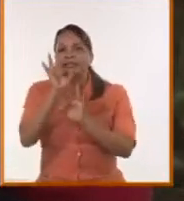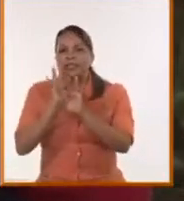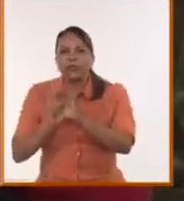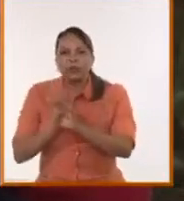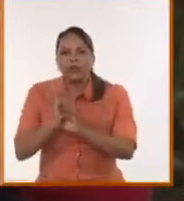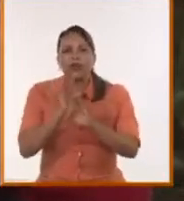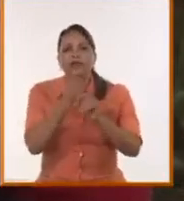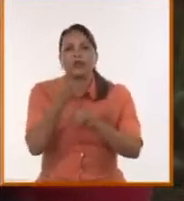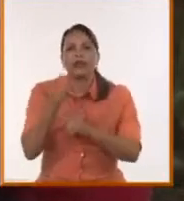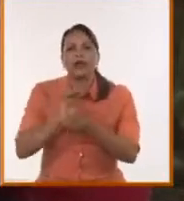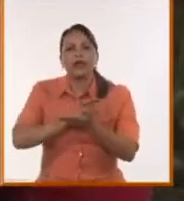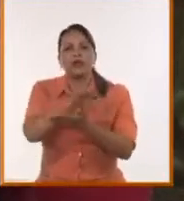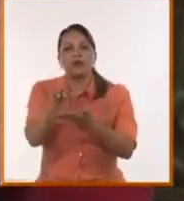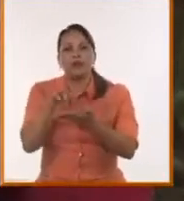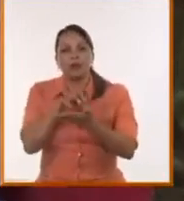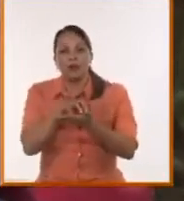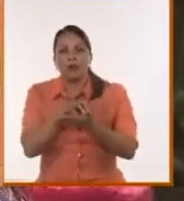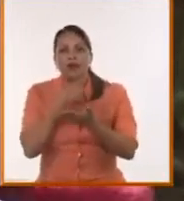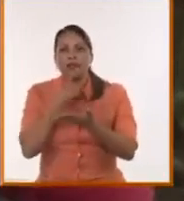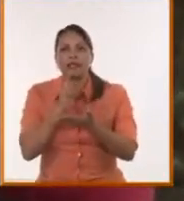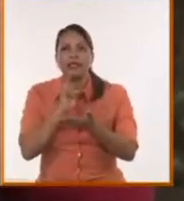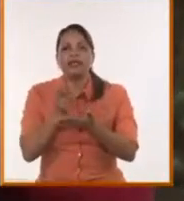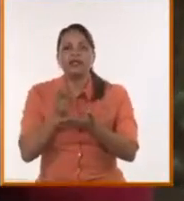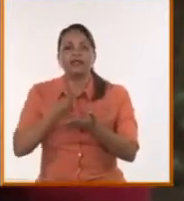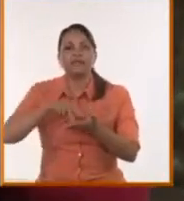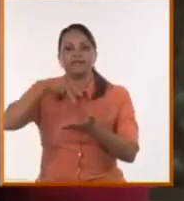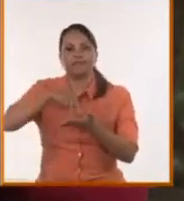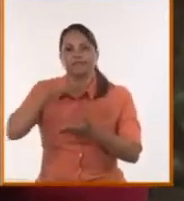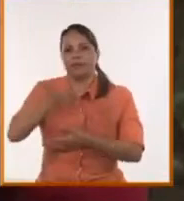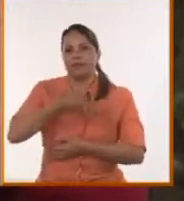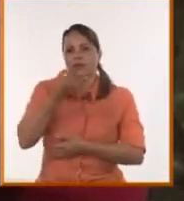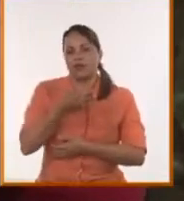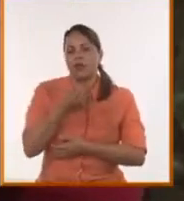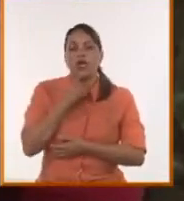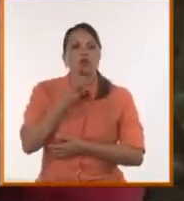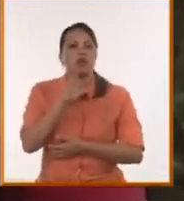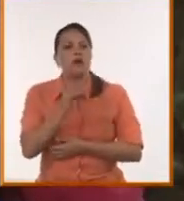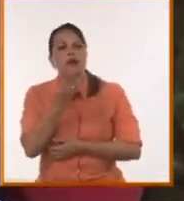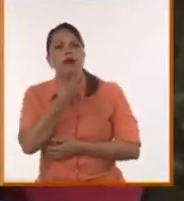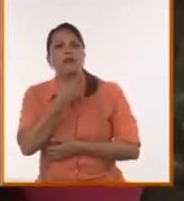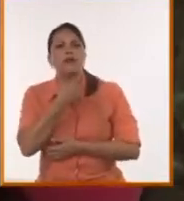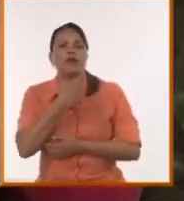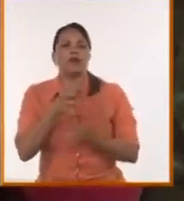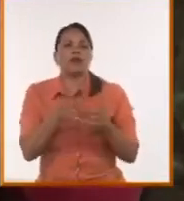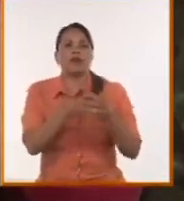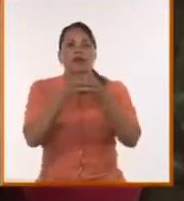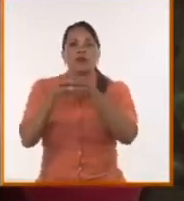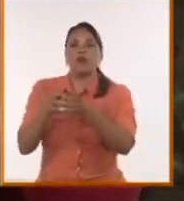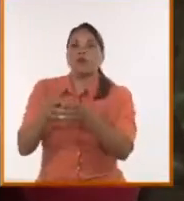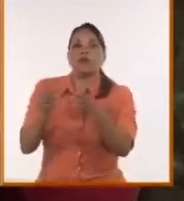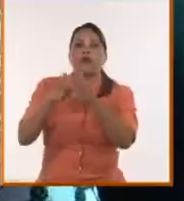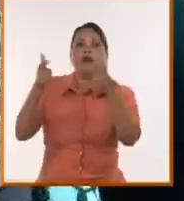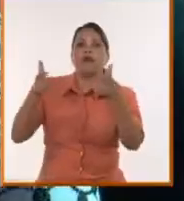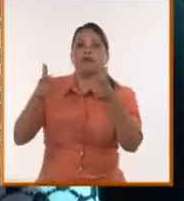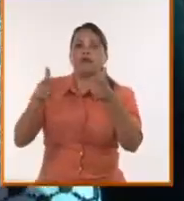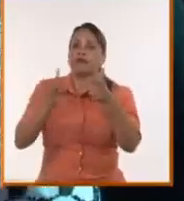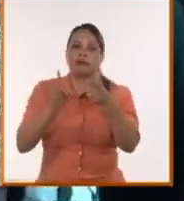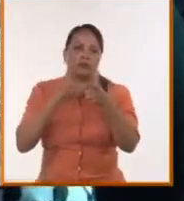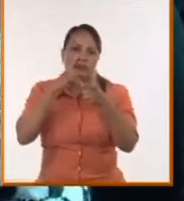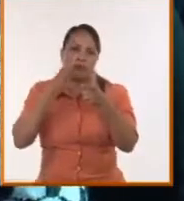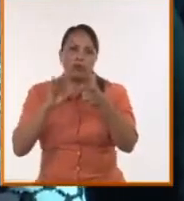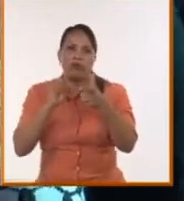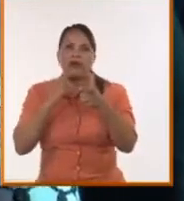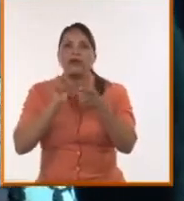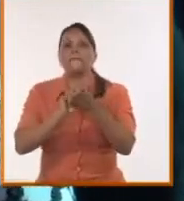autopista y la segmentación de las audiencias. Ya no hablamos de públicos grandes, enormes, no, hablamos de este